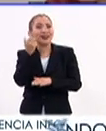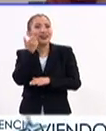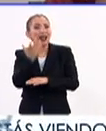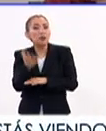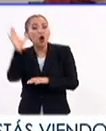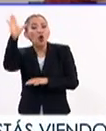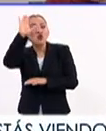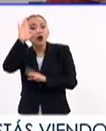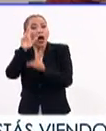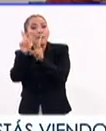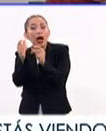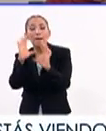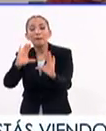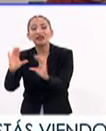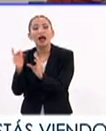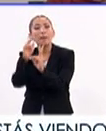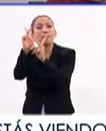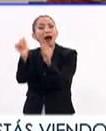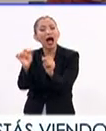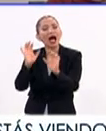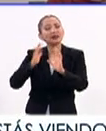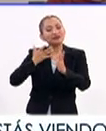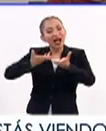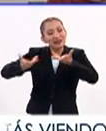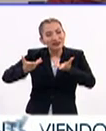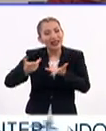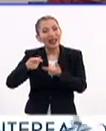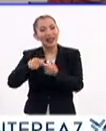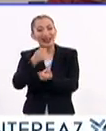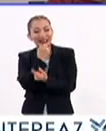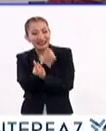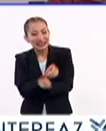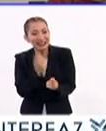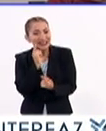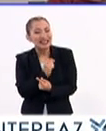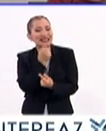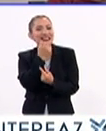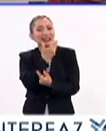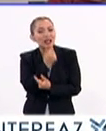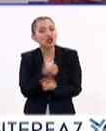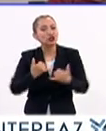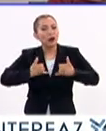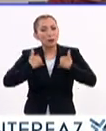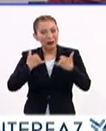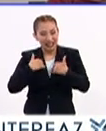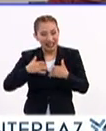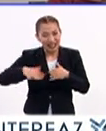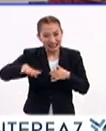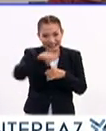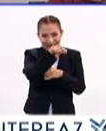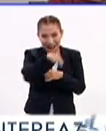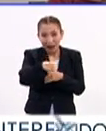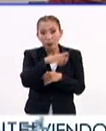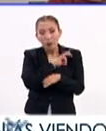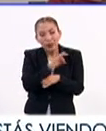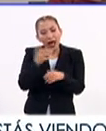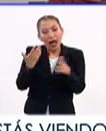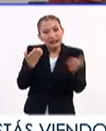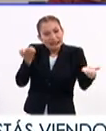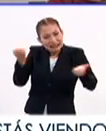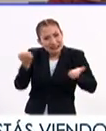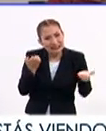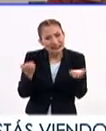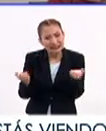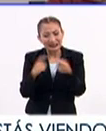cultura de paz, queremos que las niñas, los niños, los jóvenes tengan activación